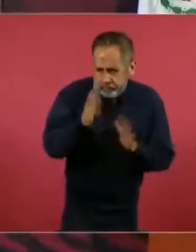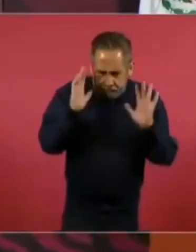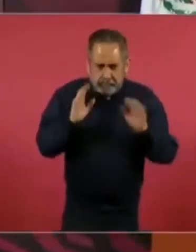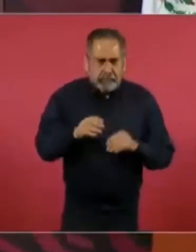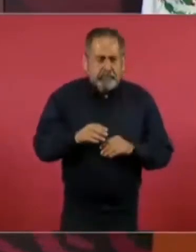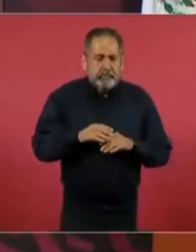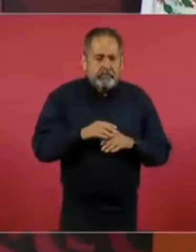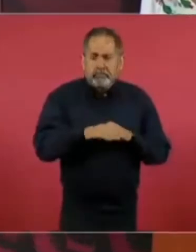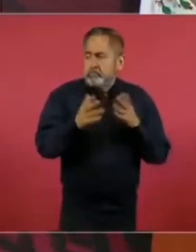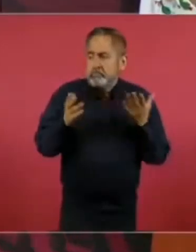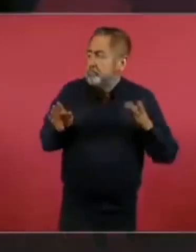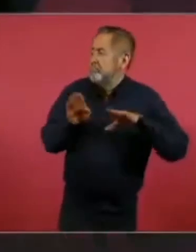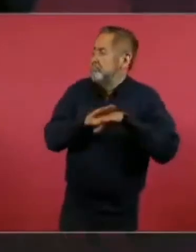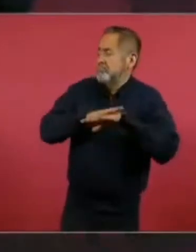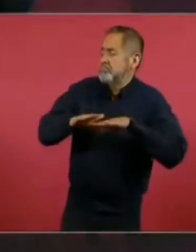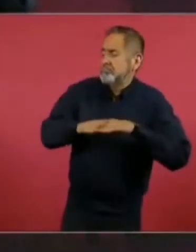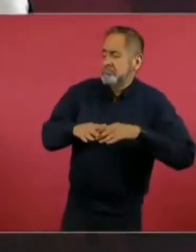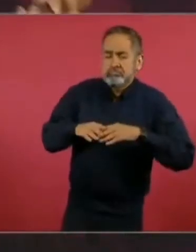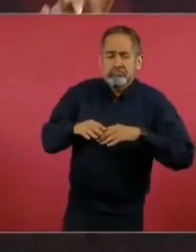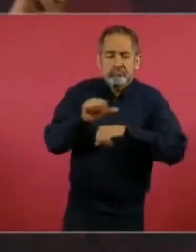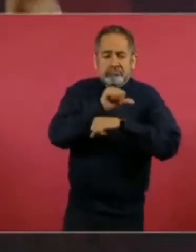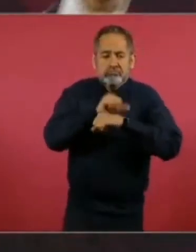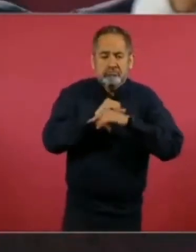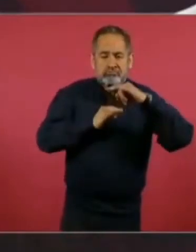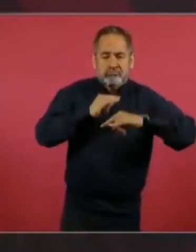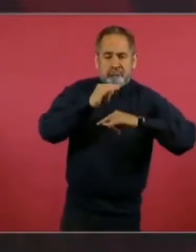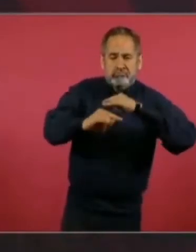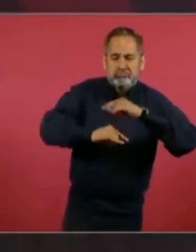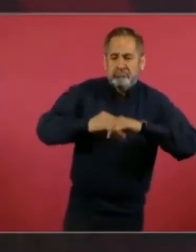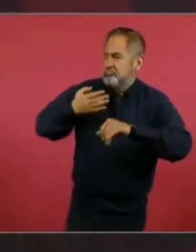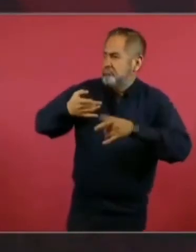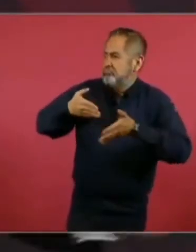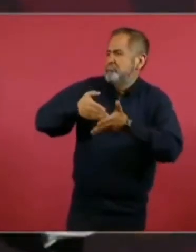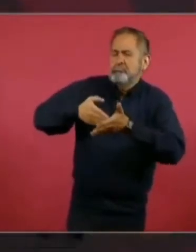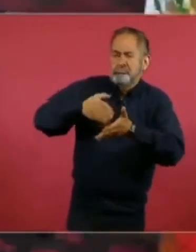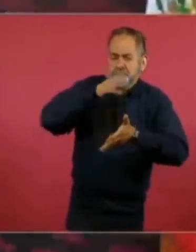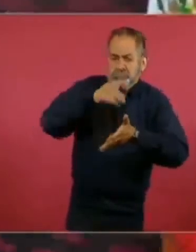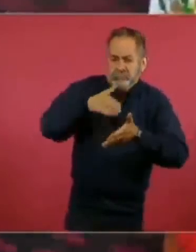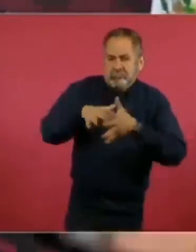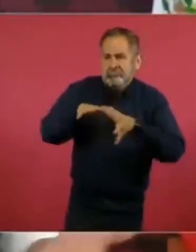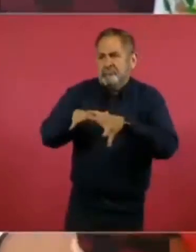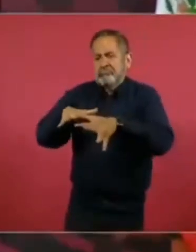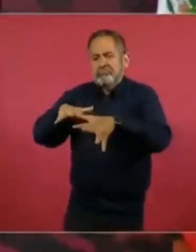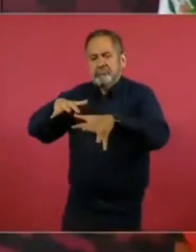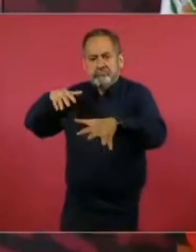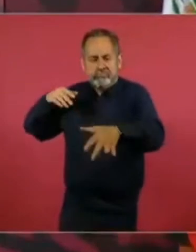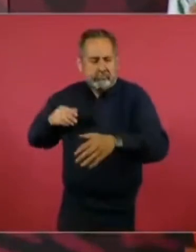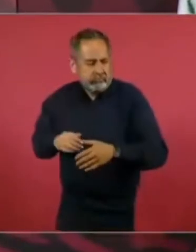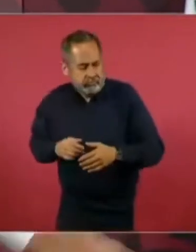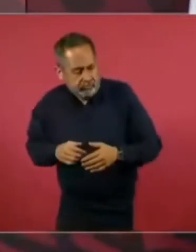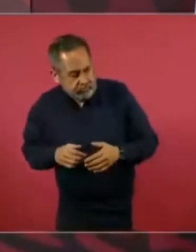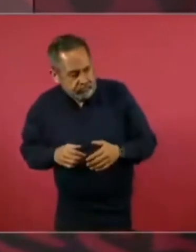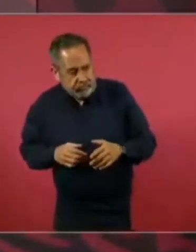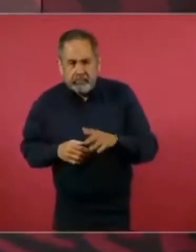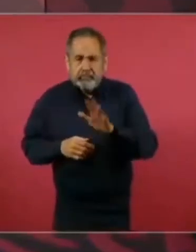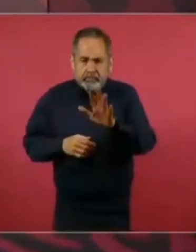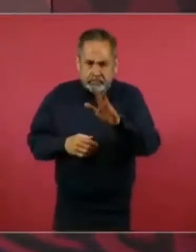que tenemos que investigar si es cierto